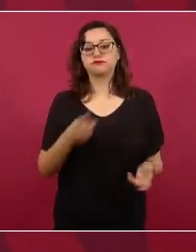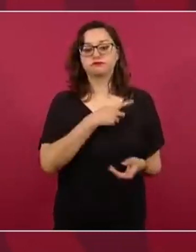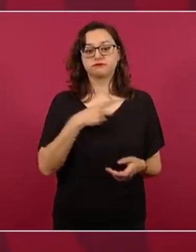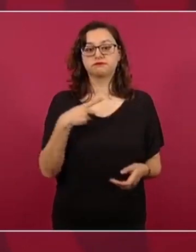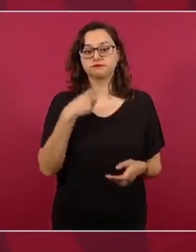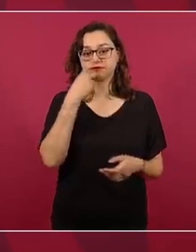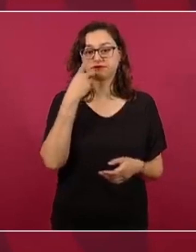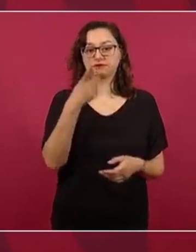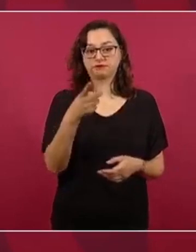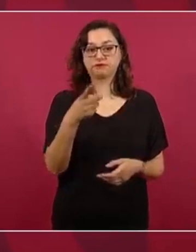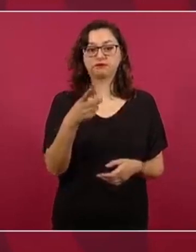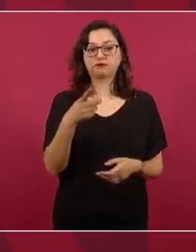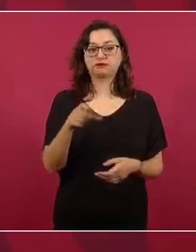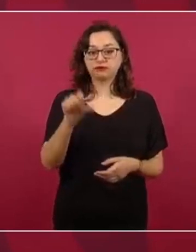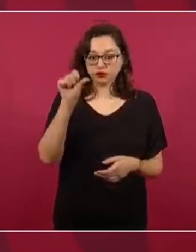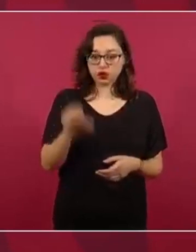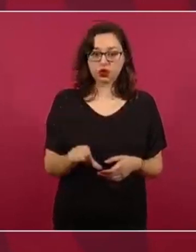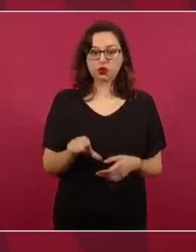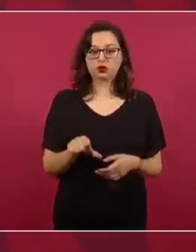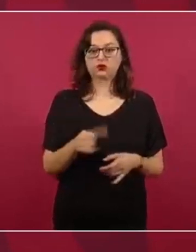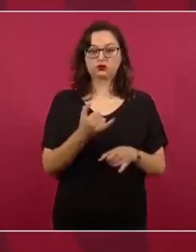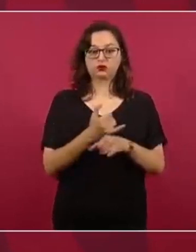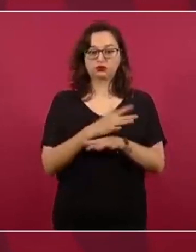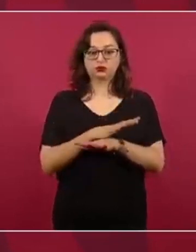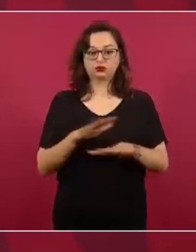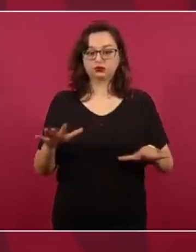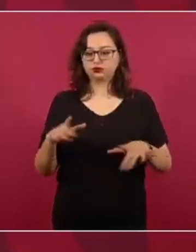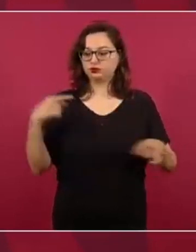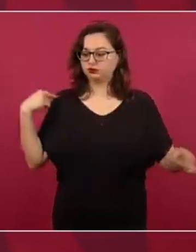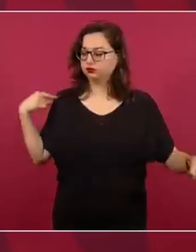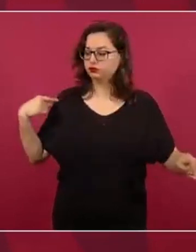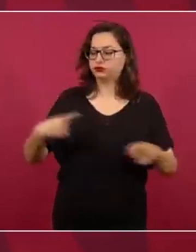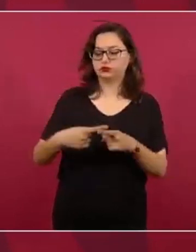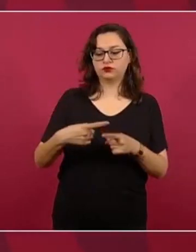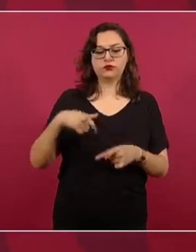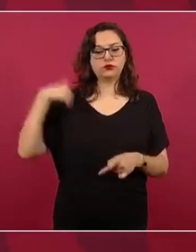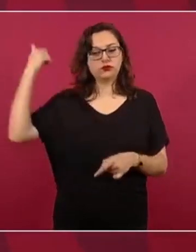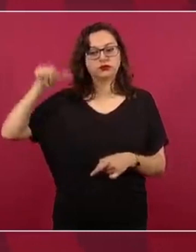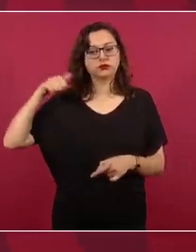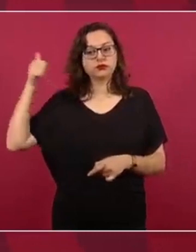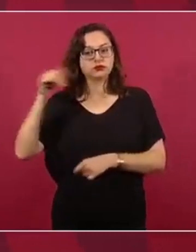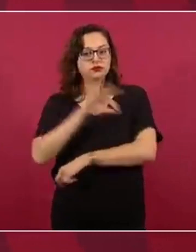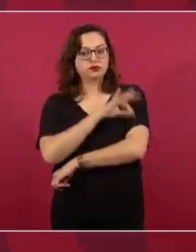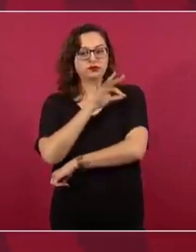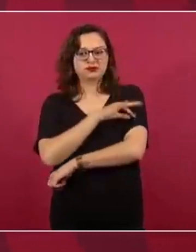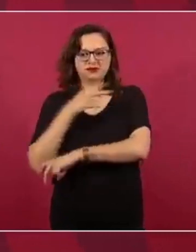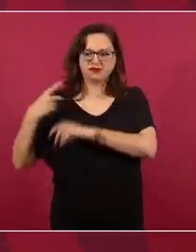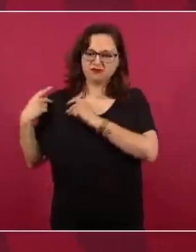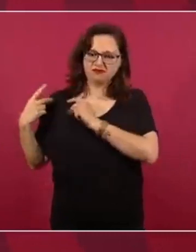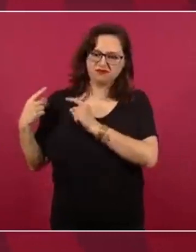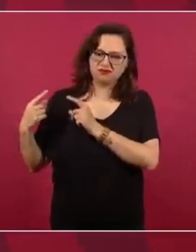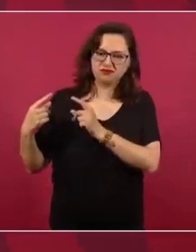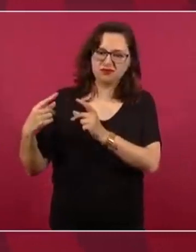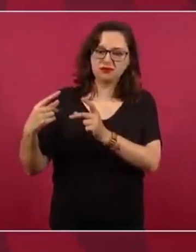informar cómo terminó el operativo abril. Es muy importante, donde veremos la participación